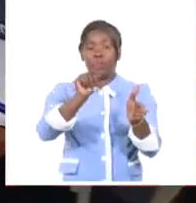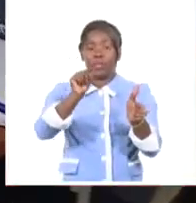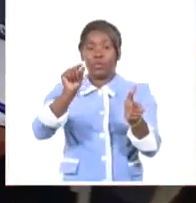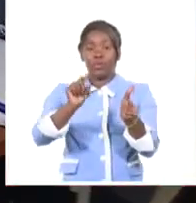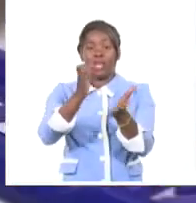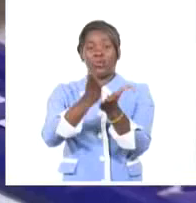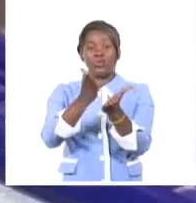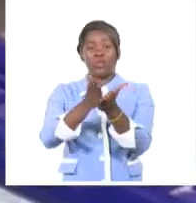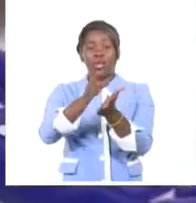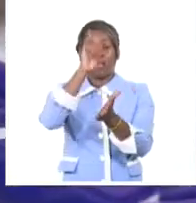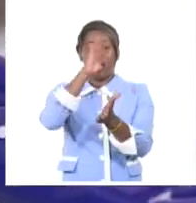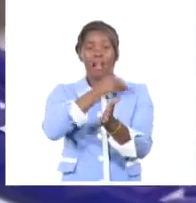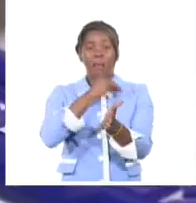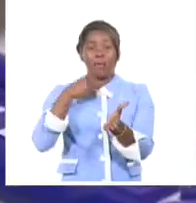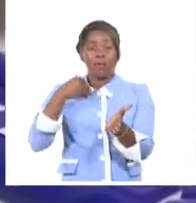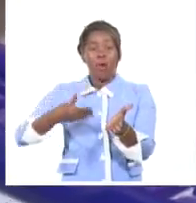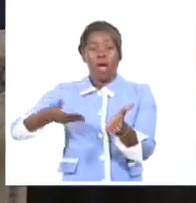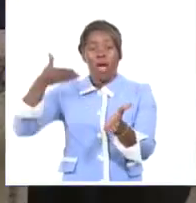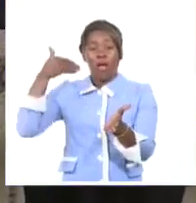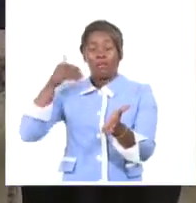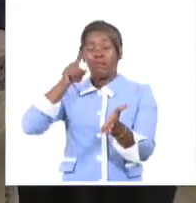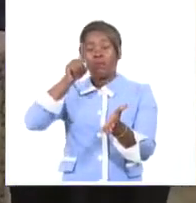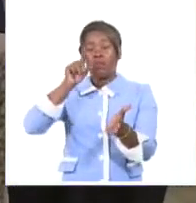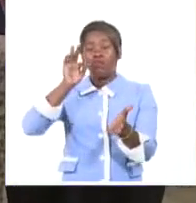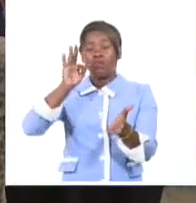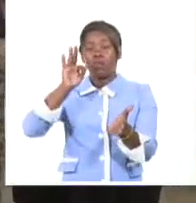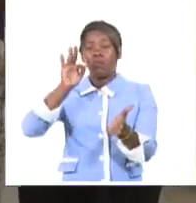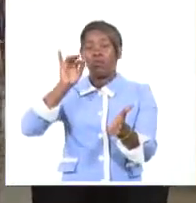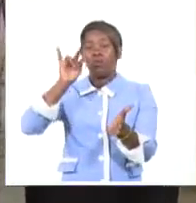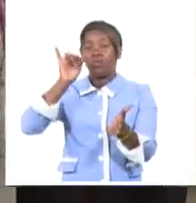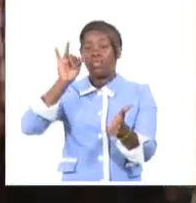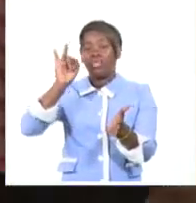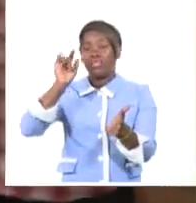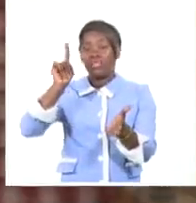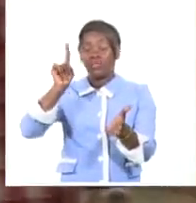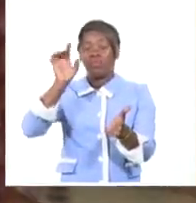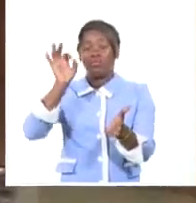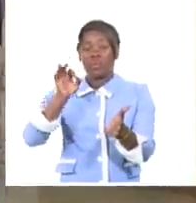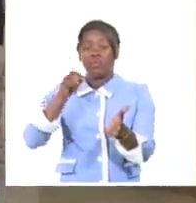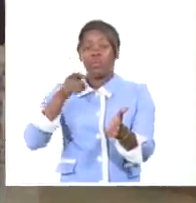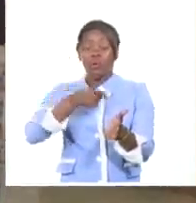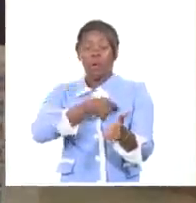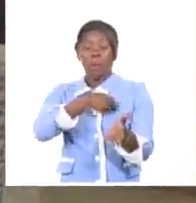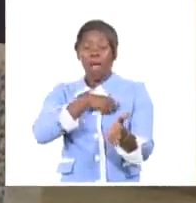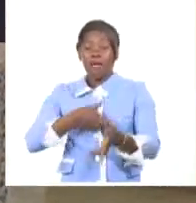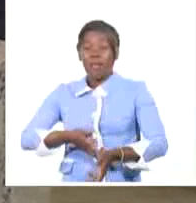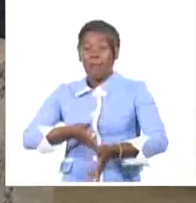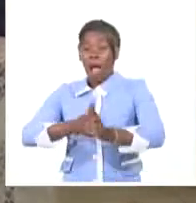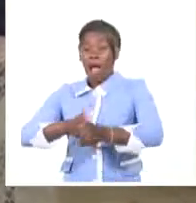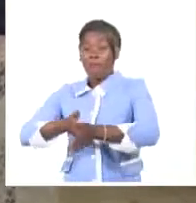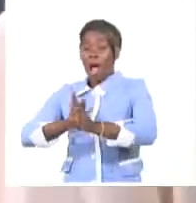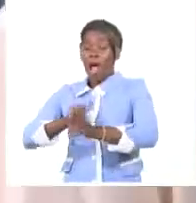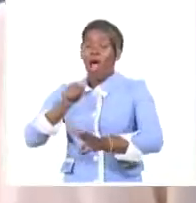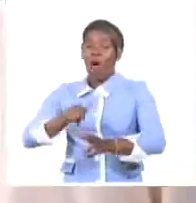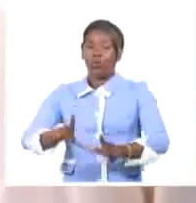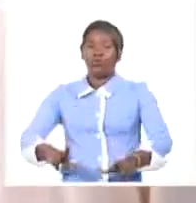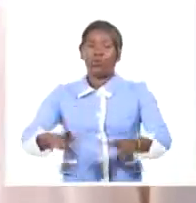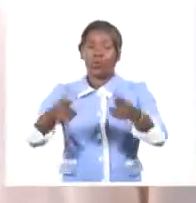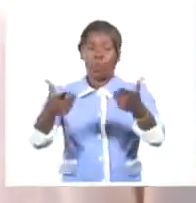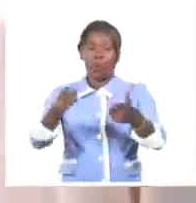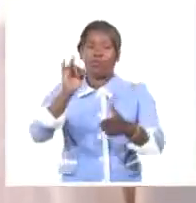fusilados injustamente en 1871 por el colonialismo español. Daimi Díaz Brejo, Sistema Informativo